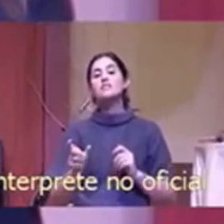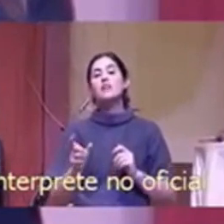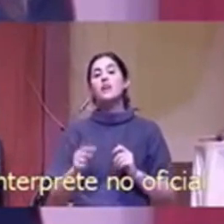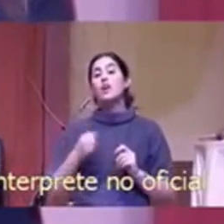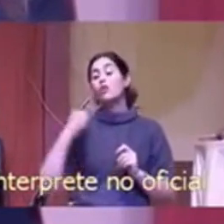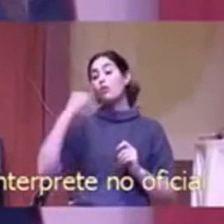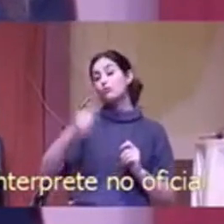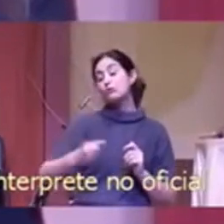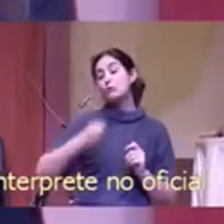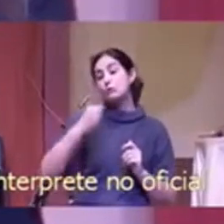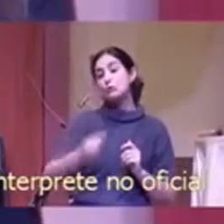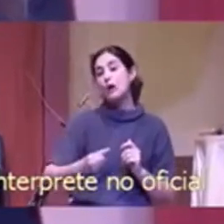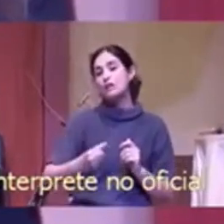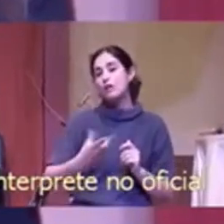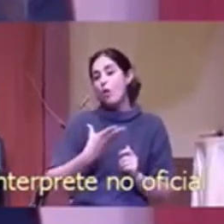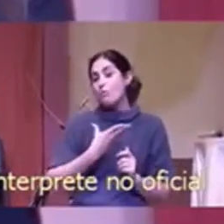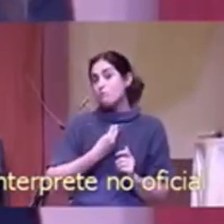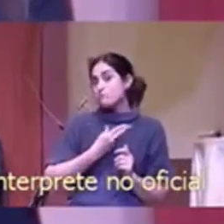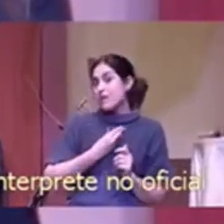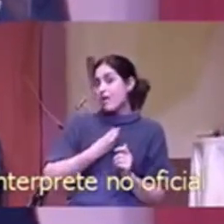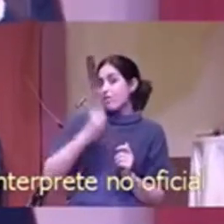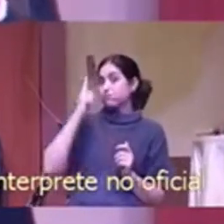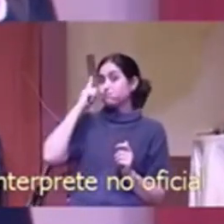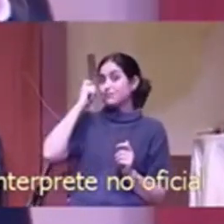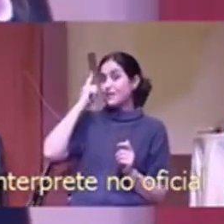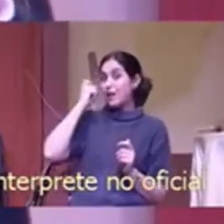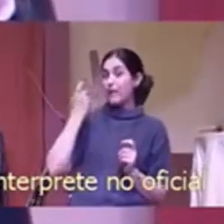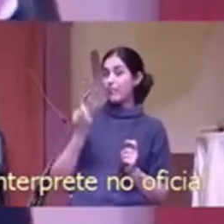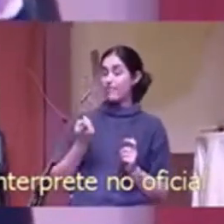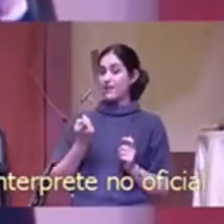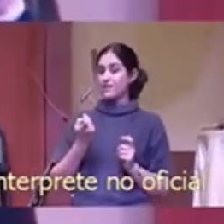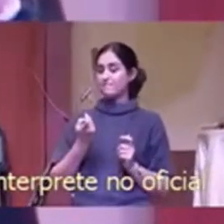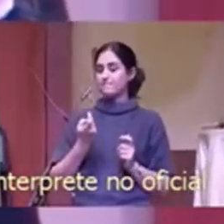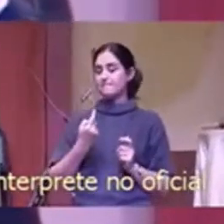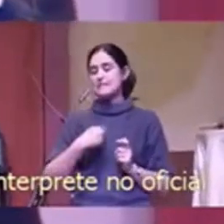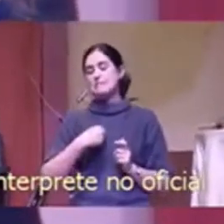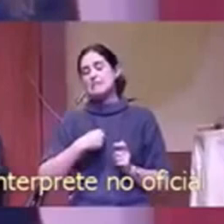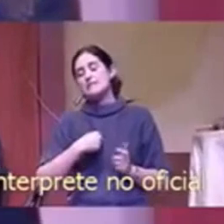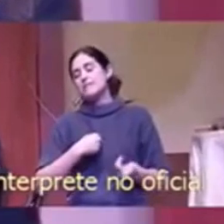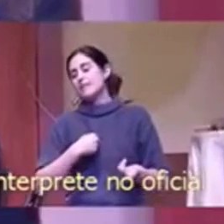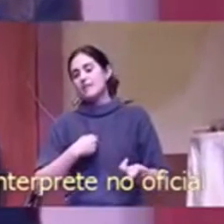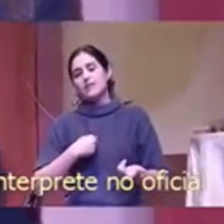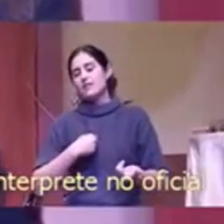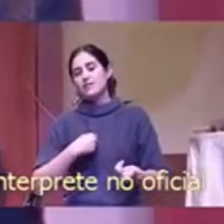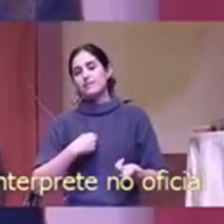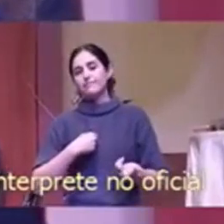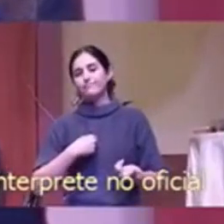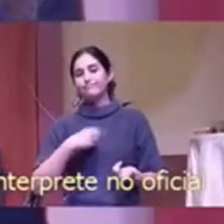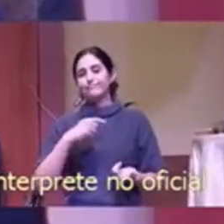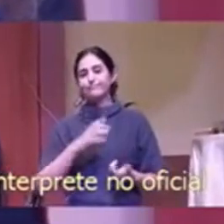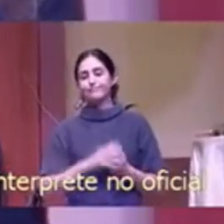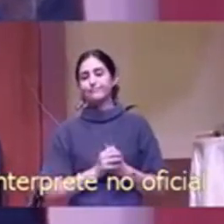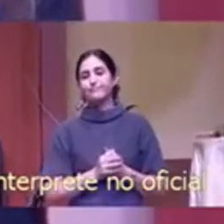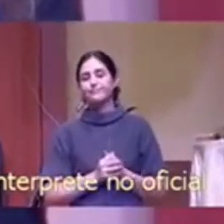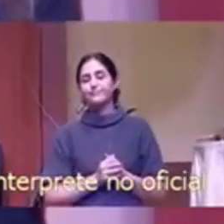molesta mucho en mi propio país como